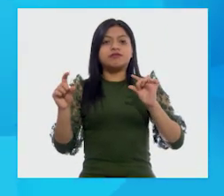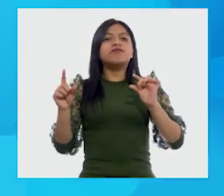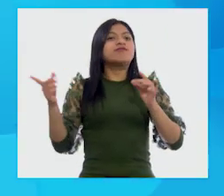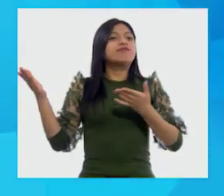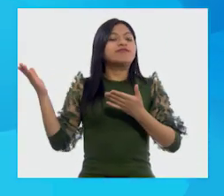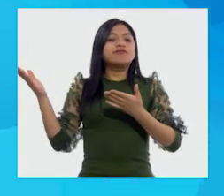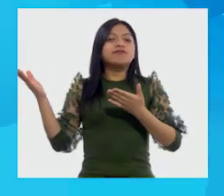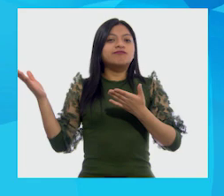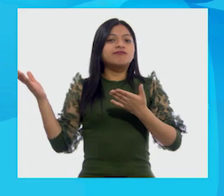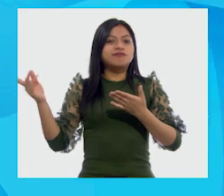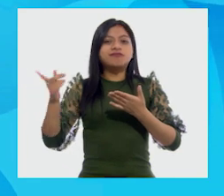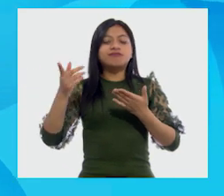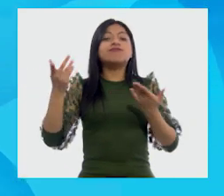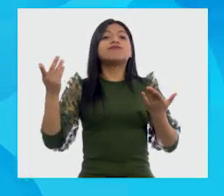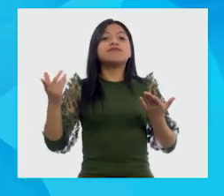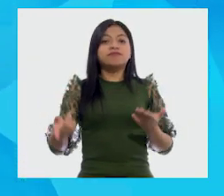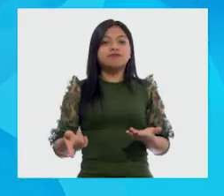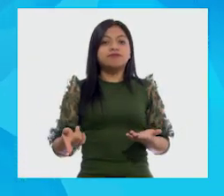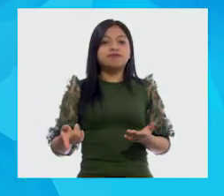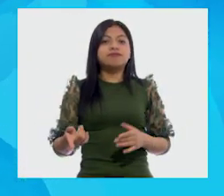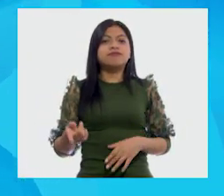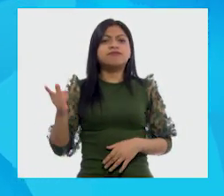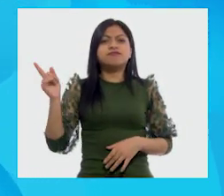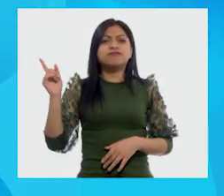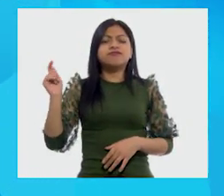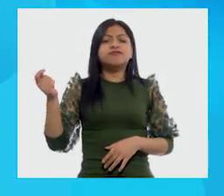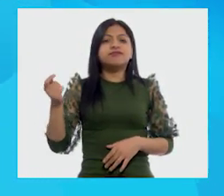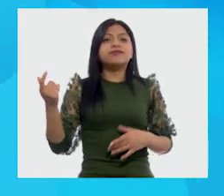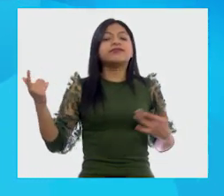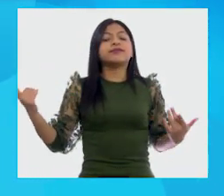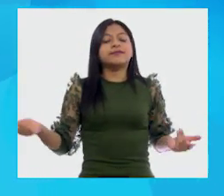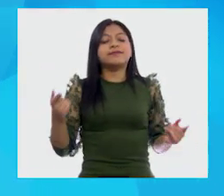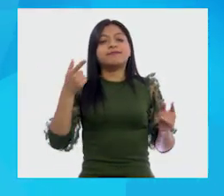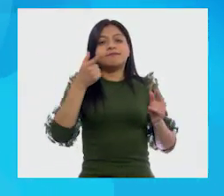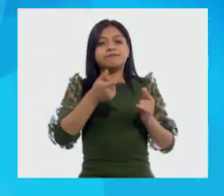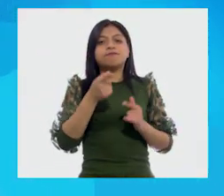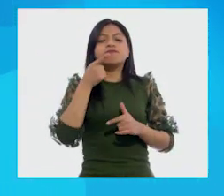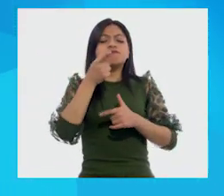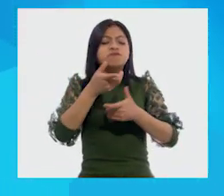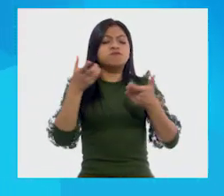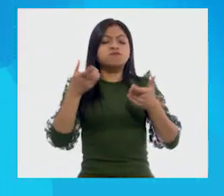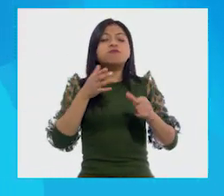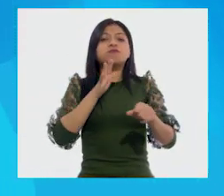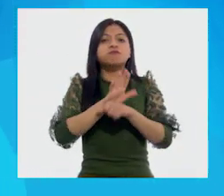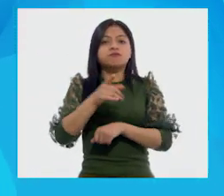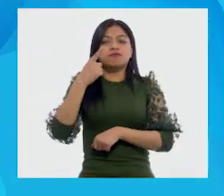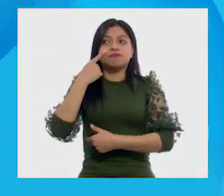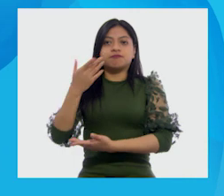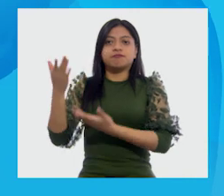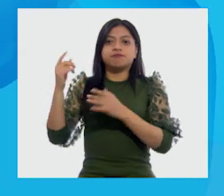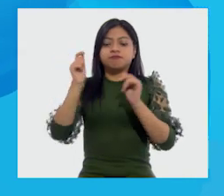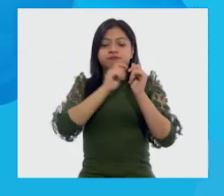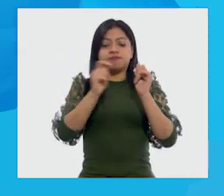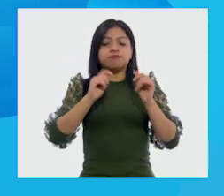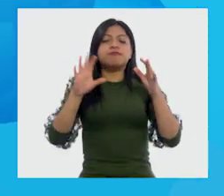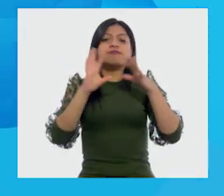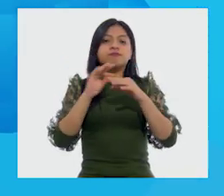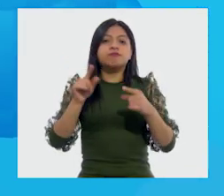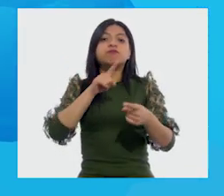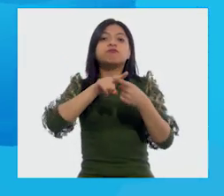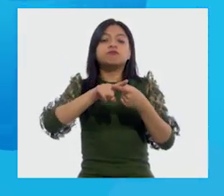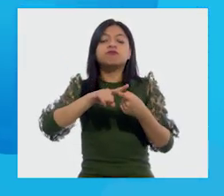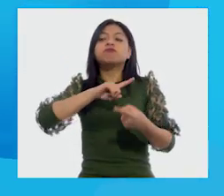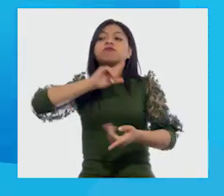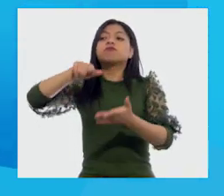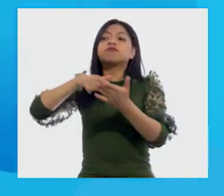estas letras más pequeñas te indican o te dan todas las indicaciones que debes de tener, a dónde tienes que acudir,